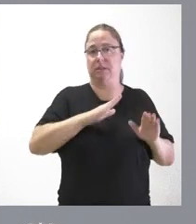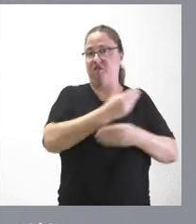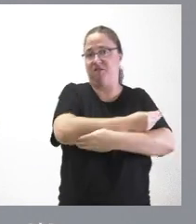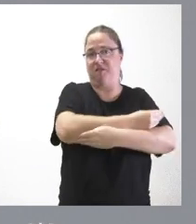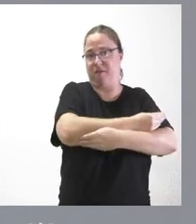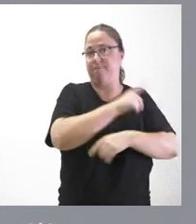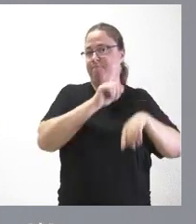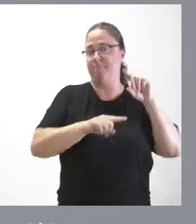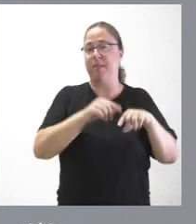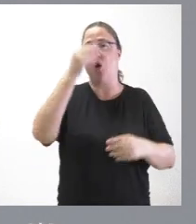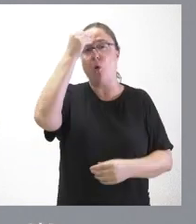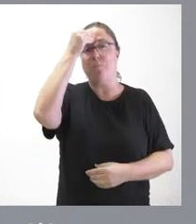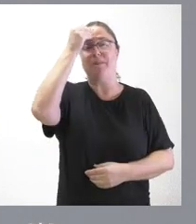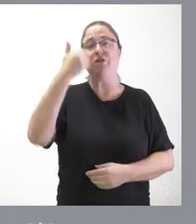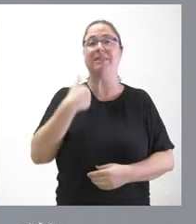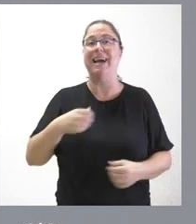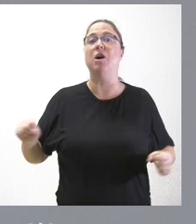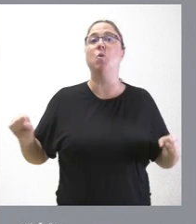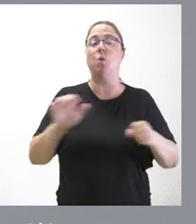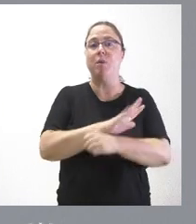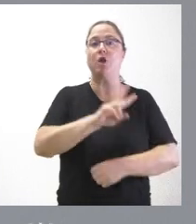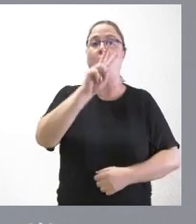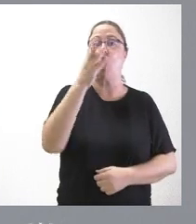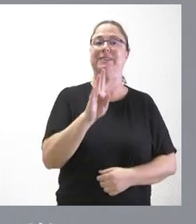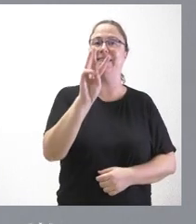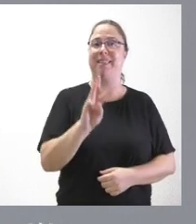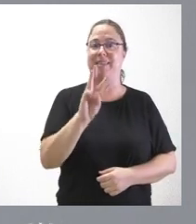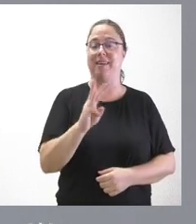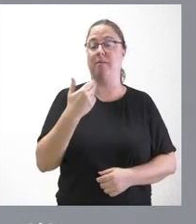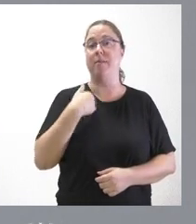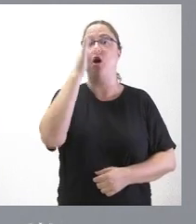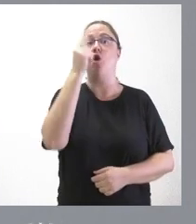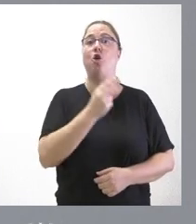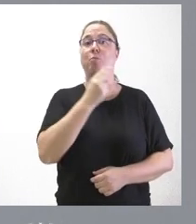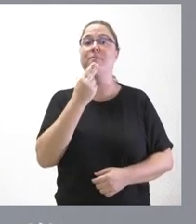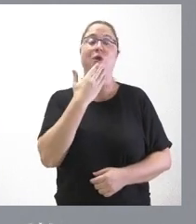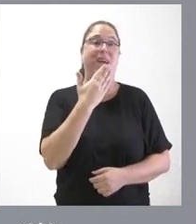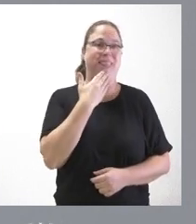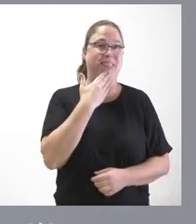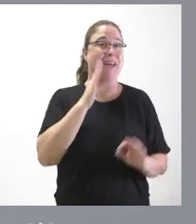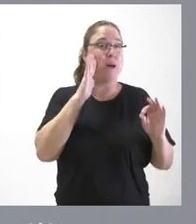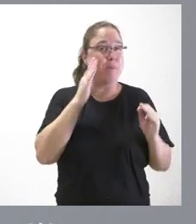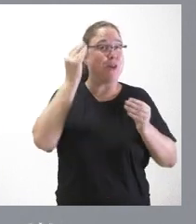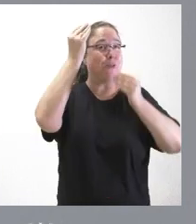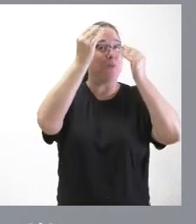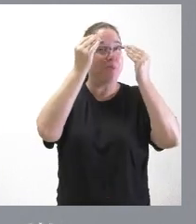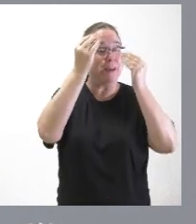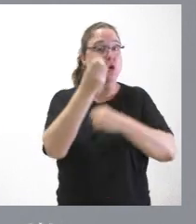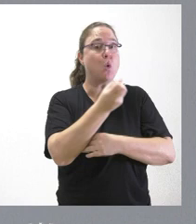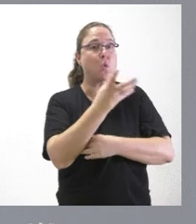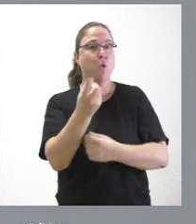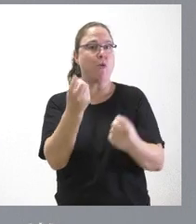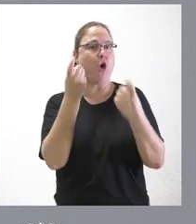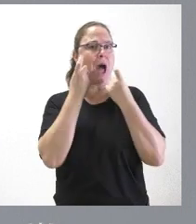en definitiva, que hemos cubierto las dos terceras partes del compromiso en términos de edad, pero seguramente, en términos ya de número de alumnos,